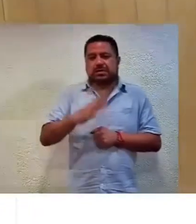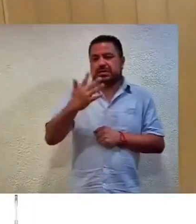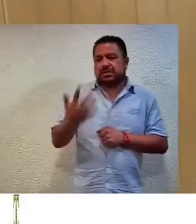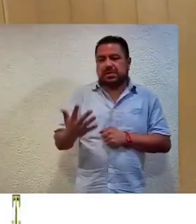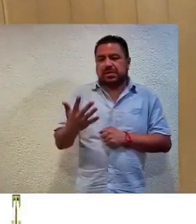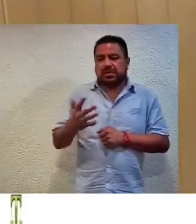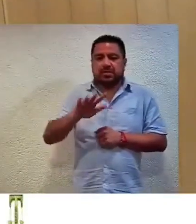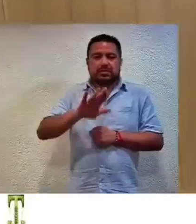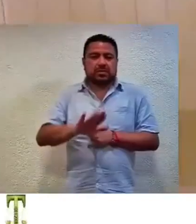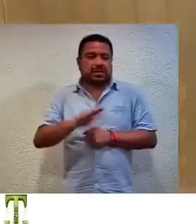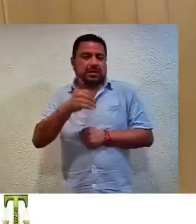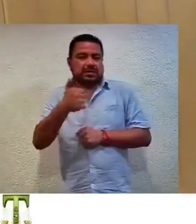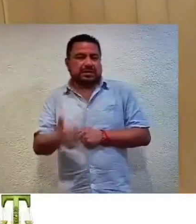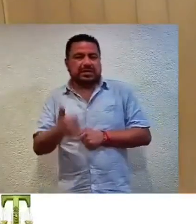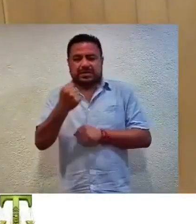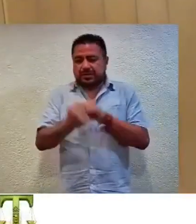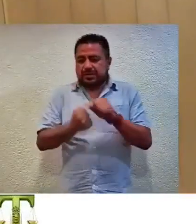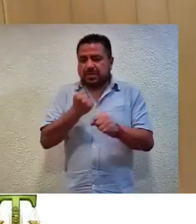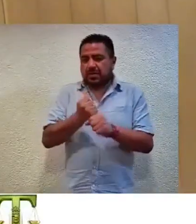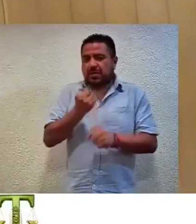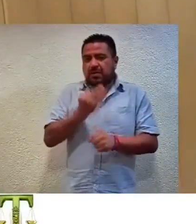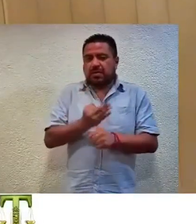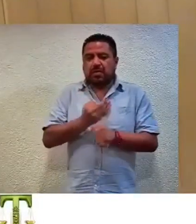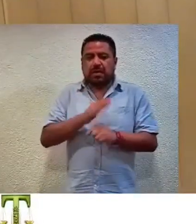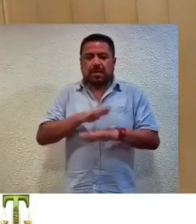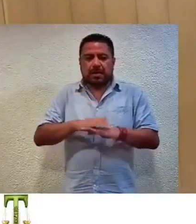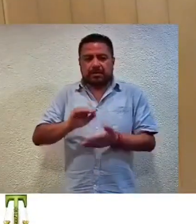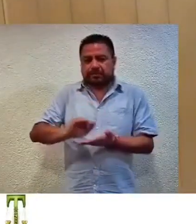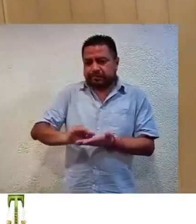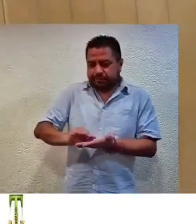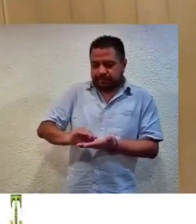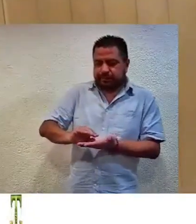y 56 de este año acumulados.